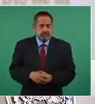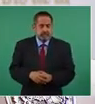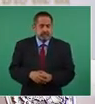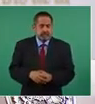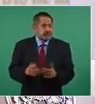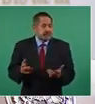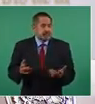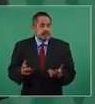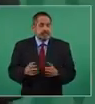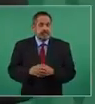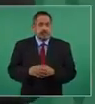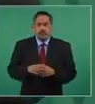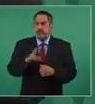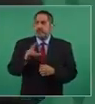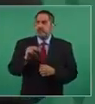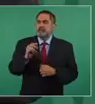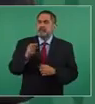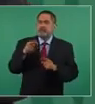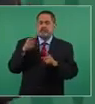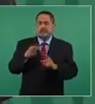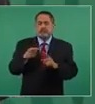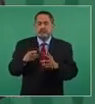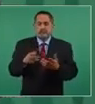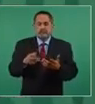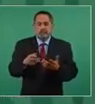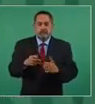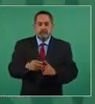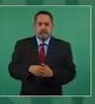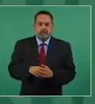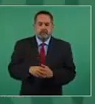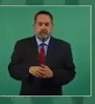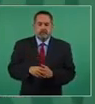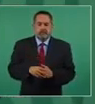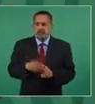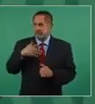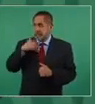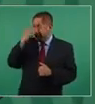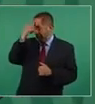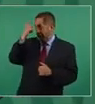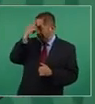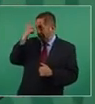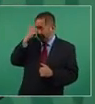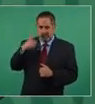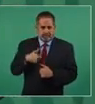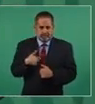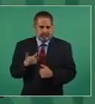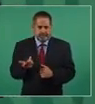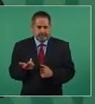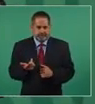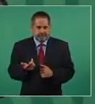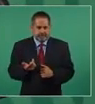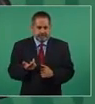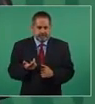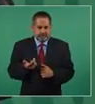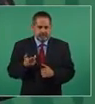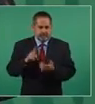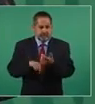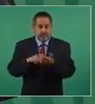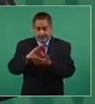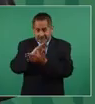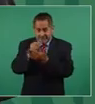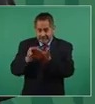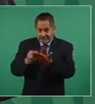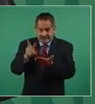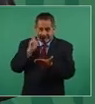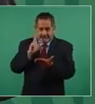O sea, pero no es una invención, es que tenemos las facturas